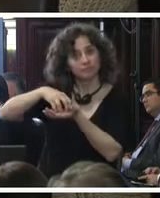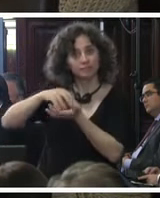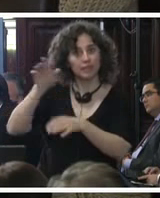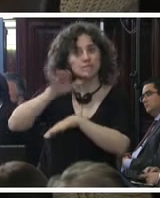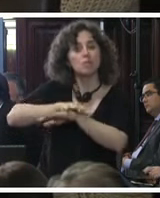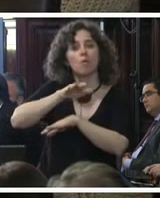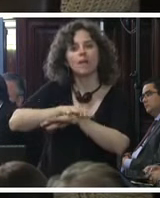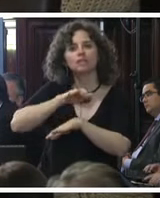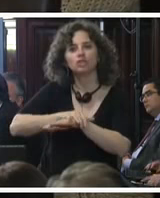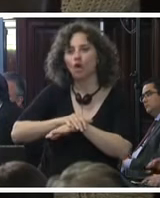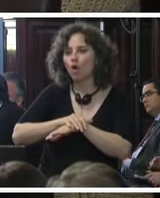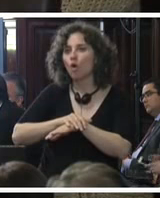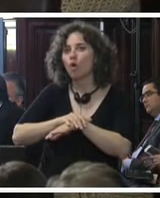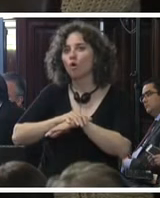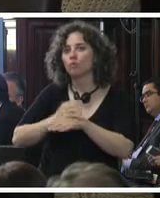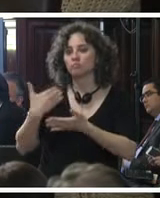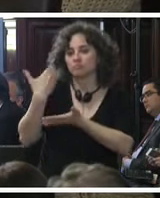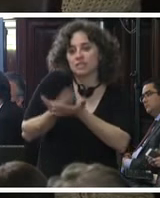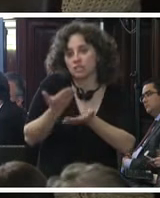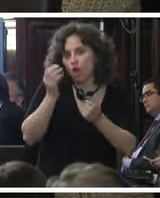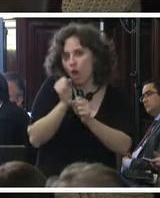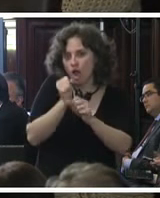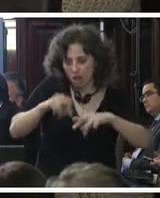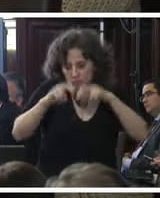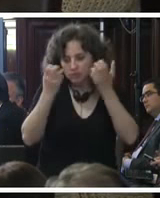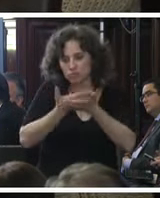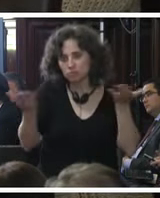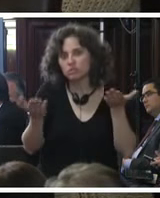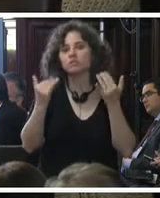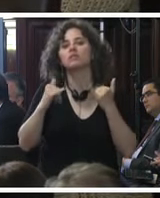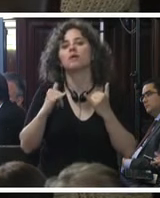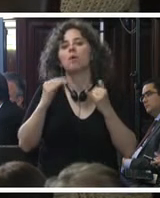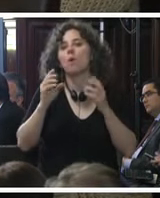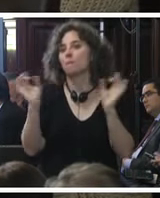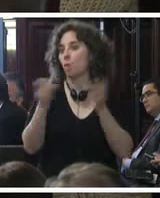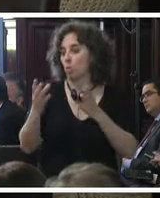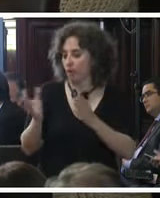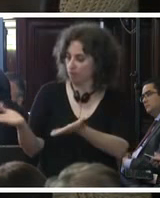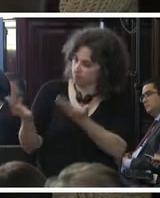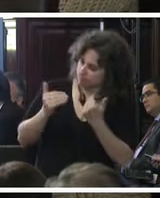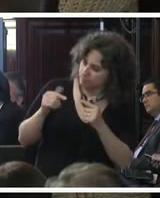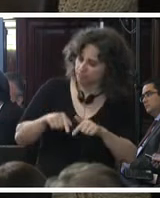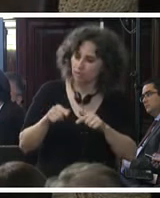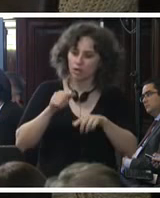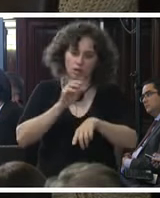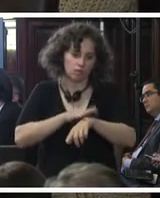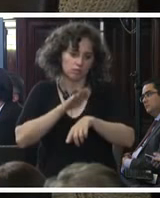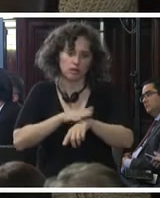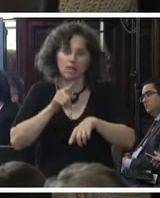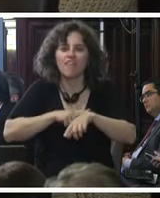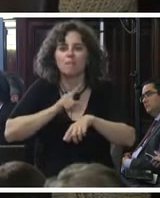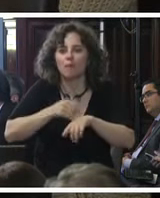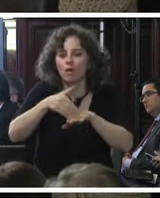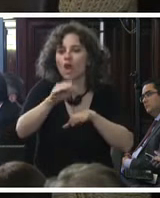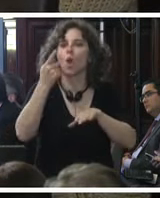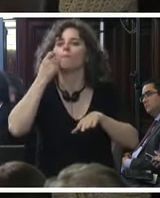se presentó el estudio estamos listos para atenderlo a partir de las condiciones y los tiempos que los